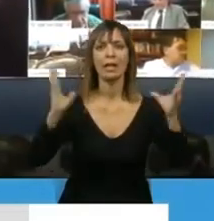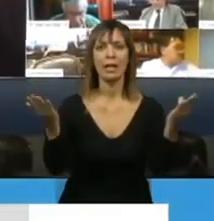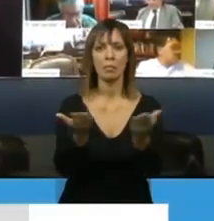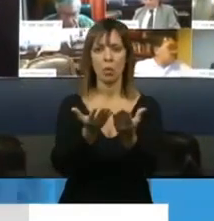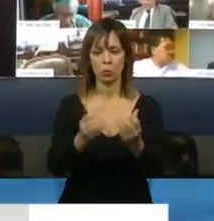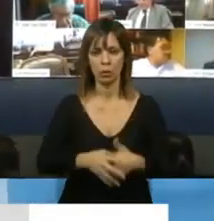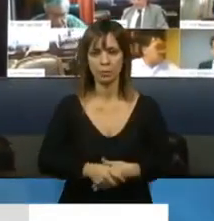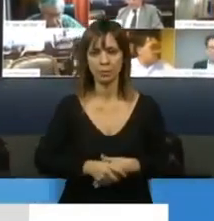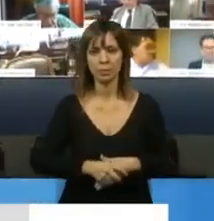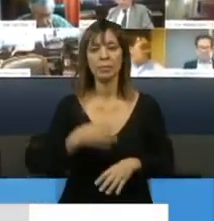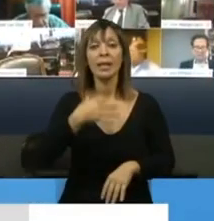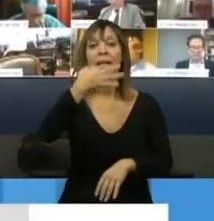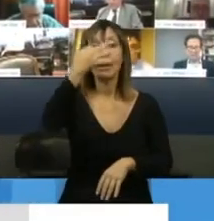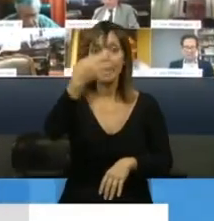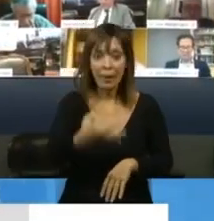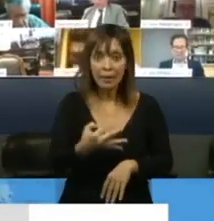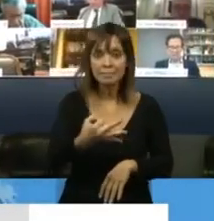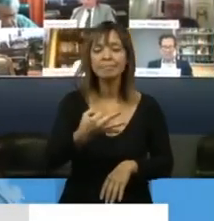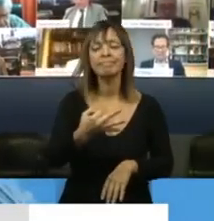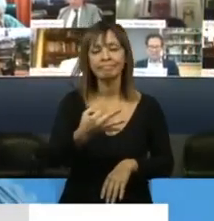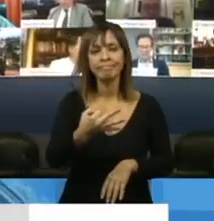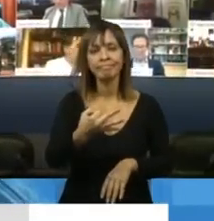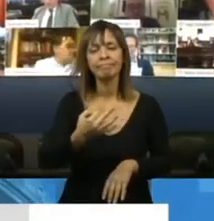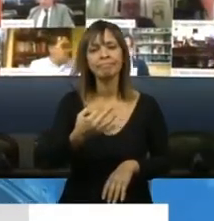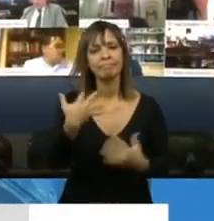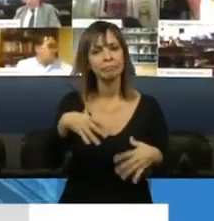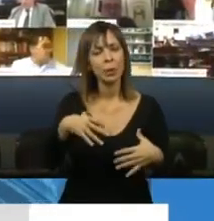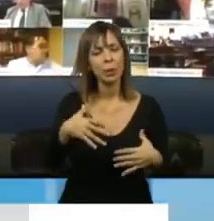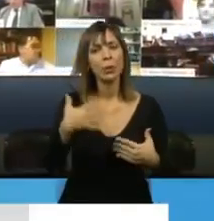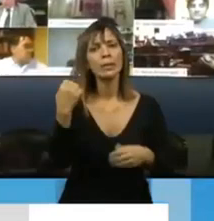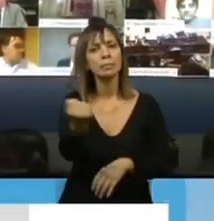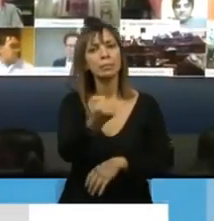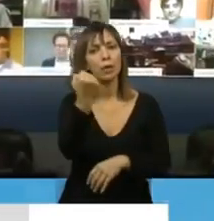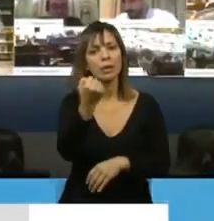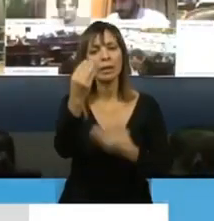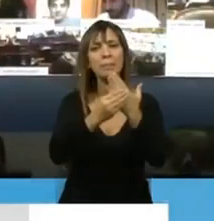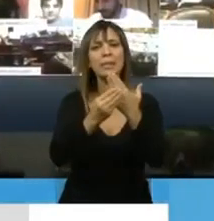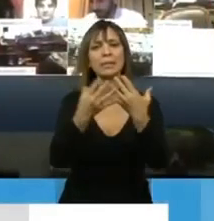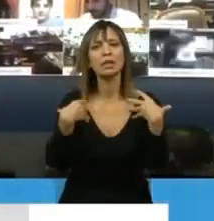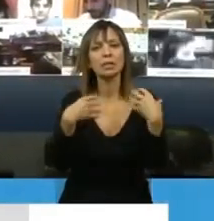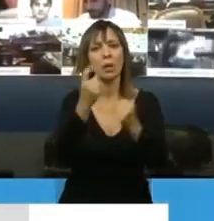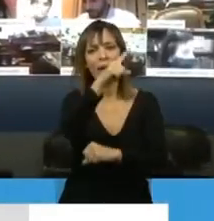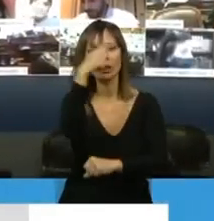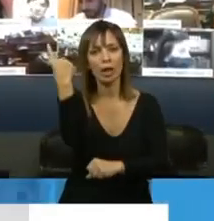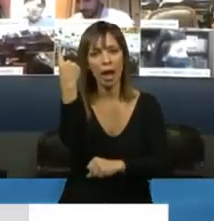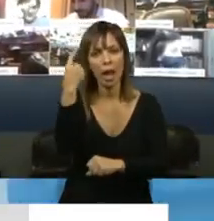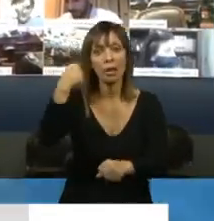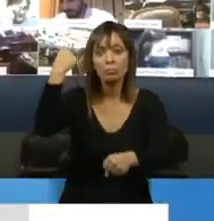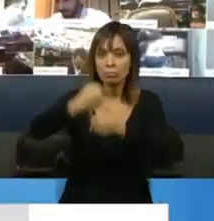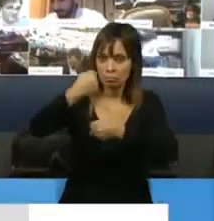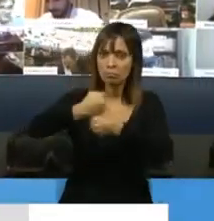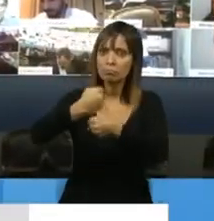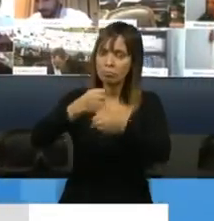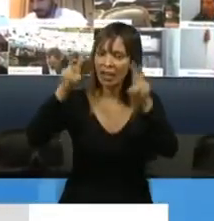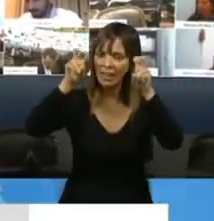La verdad es que destacar la importancia de que un Ministerio de Salud Nacional que viene trabajando en esto,